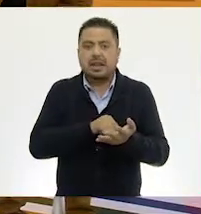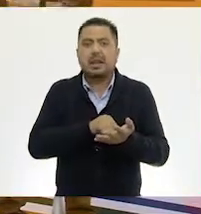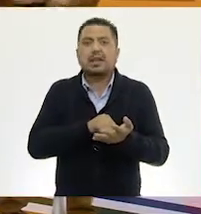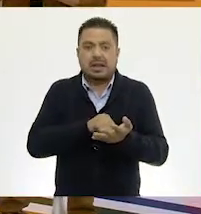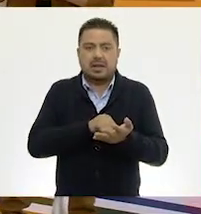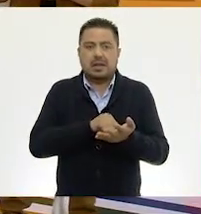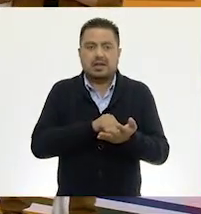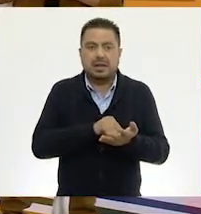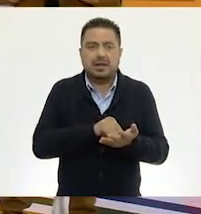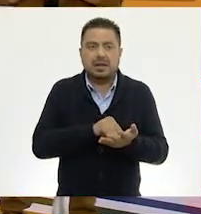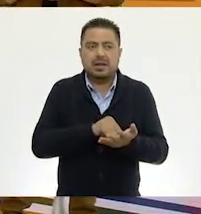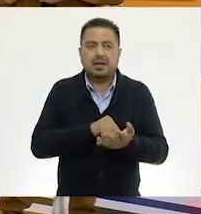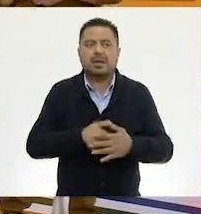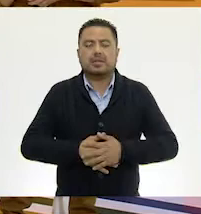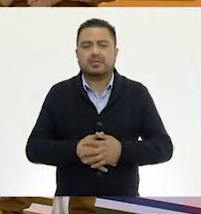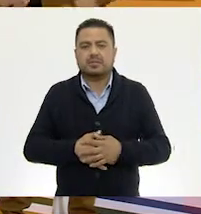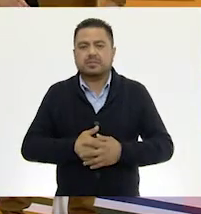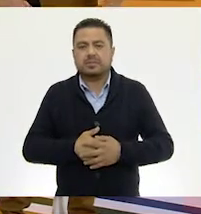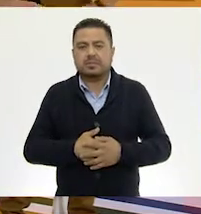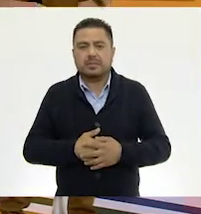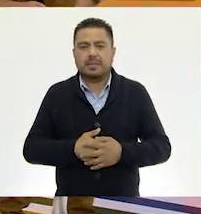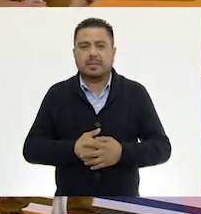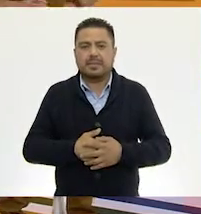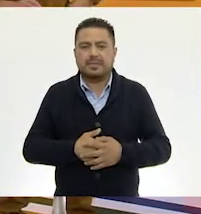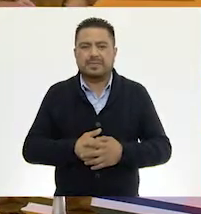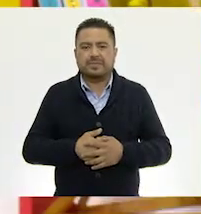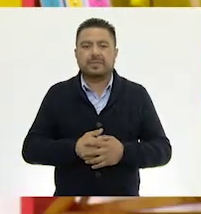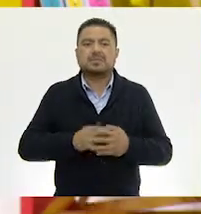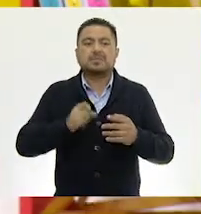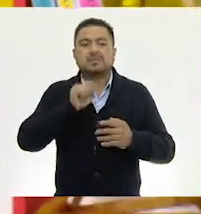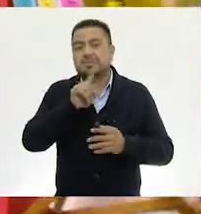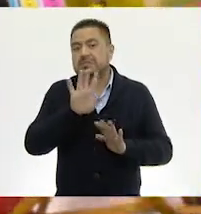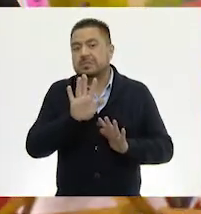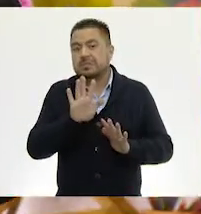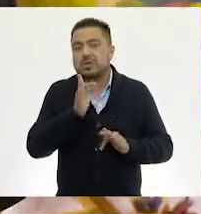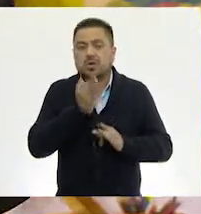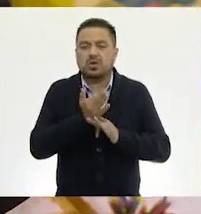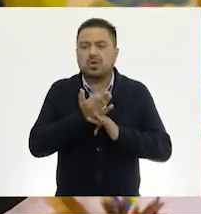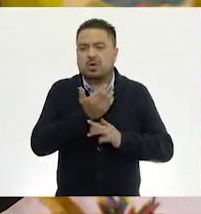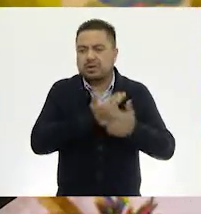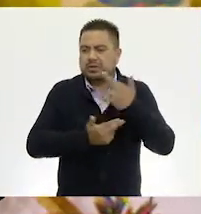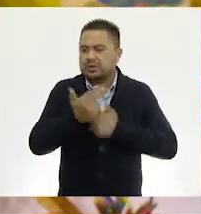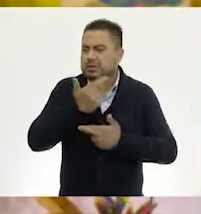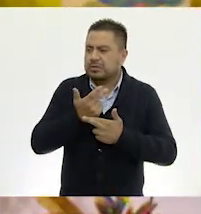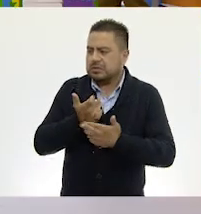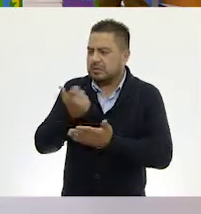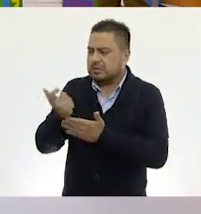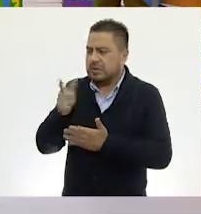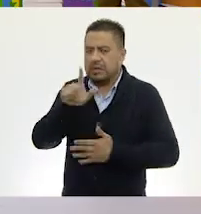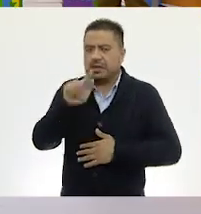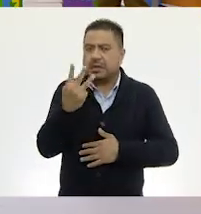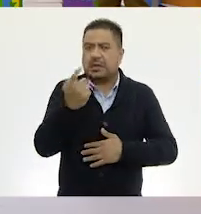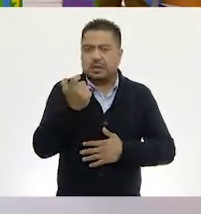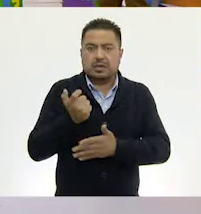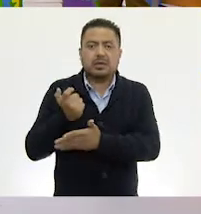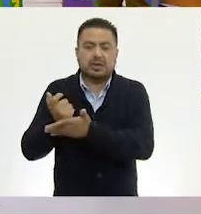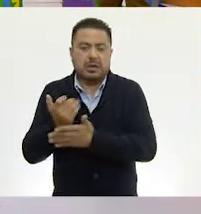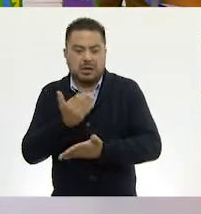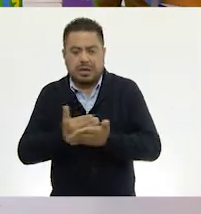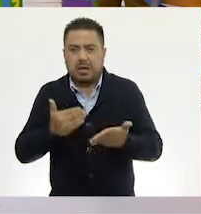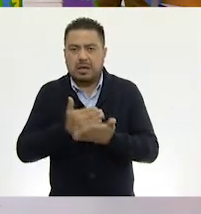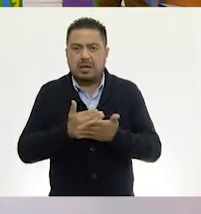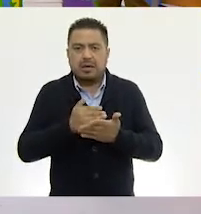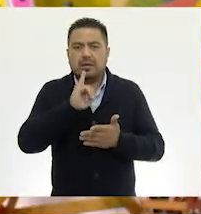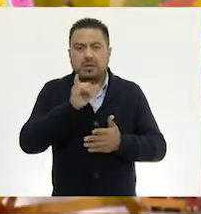Me da mil pesos. Ok. Yo te tengo que regresar, entonces, setenta y tres pesos de cambio. Muy bien. Voy